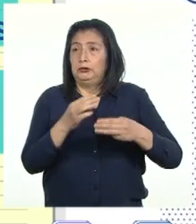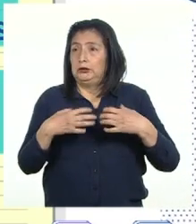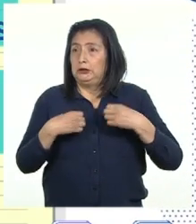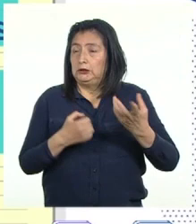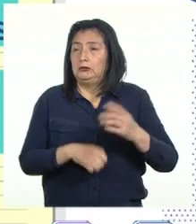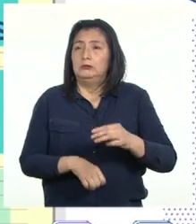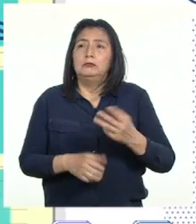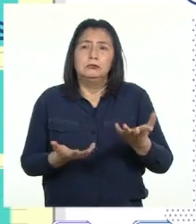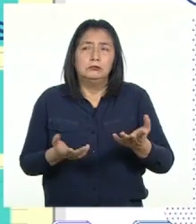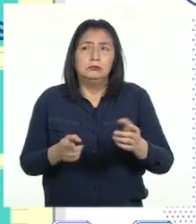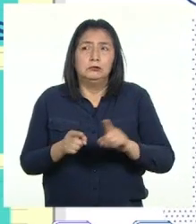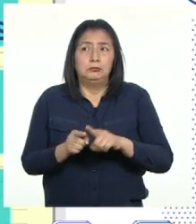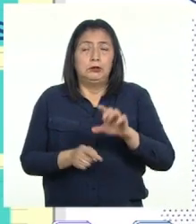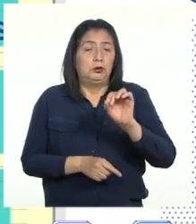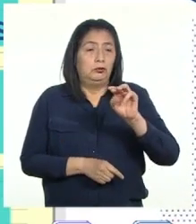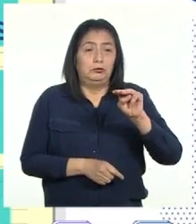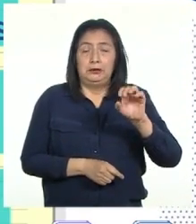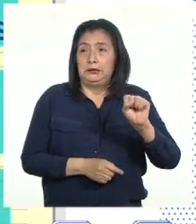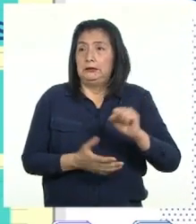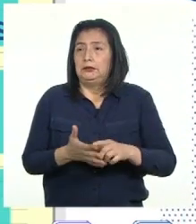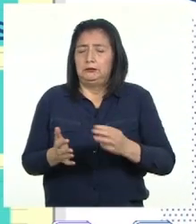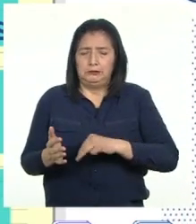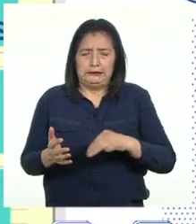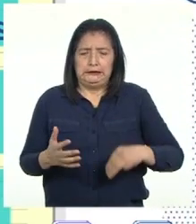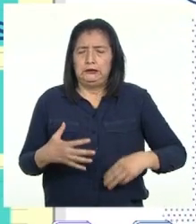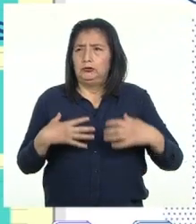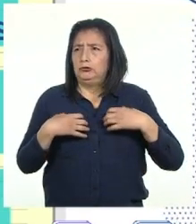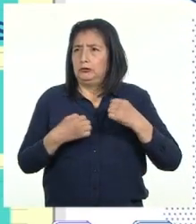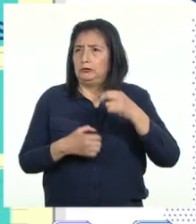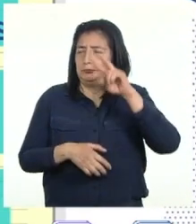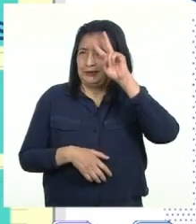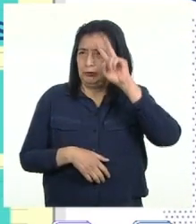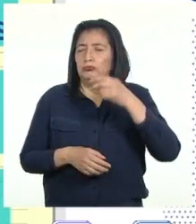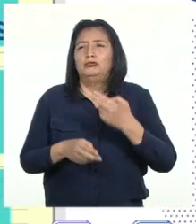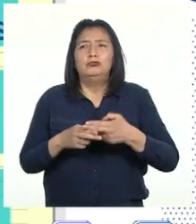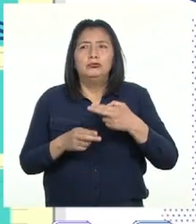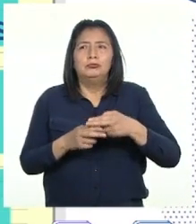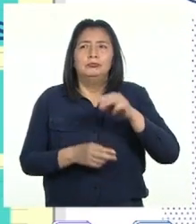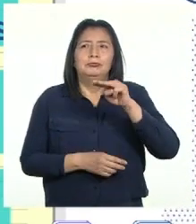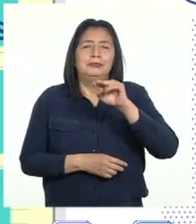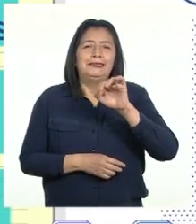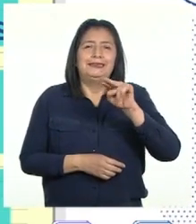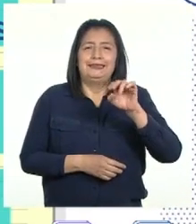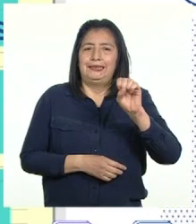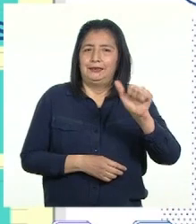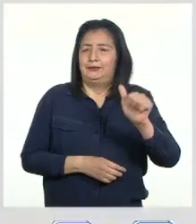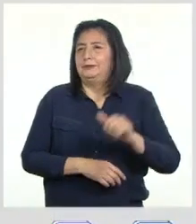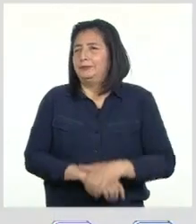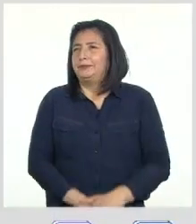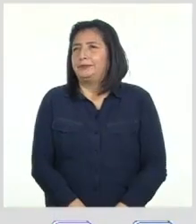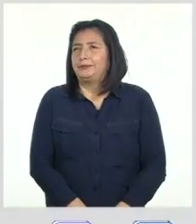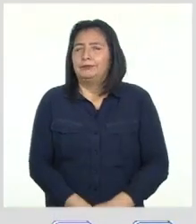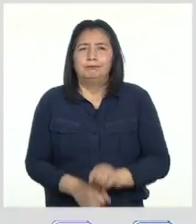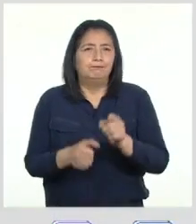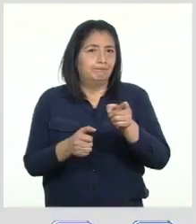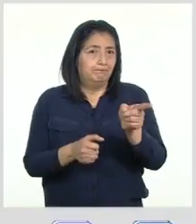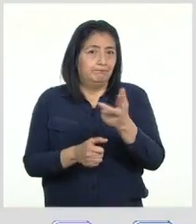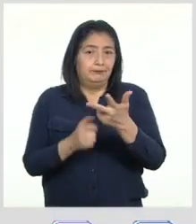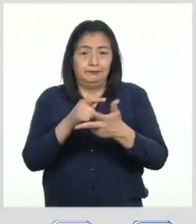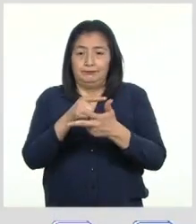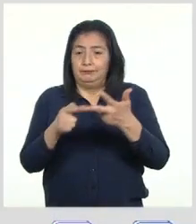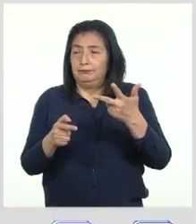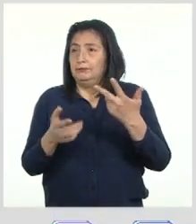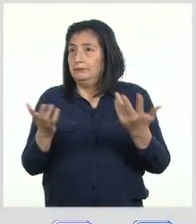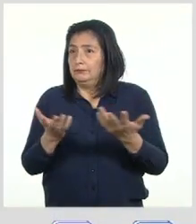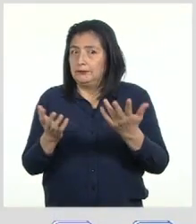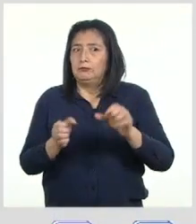de la Salud, también llamada OMS Y el Ministerio de Salud del Perú, que también se conoce como MINISA Estas tres se